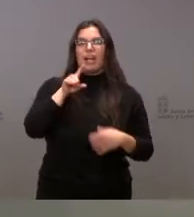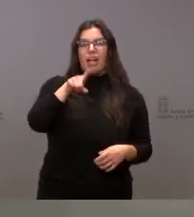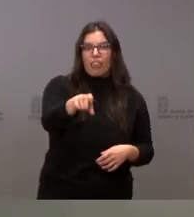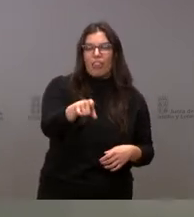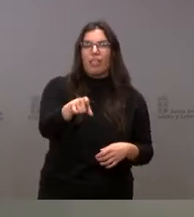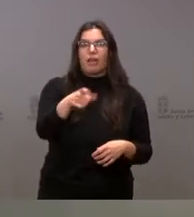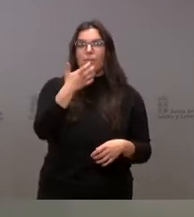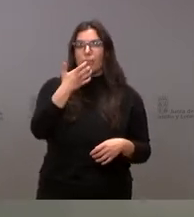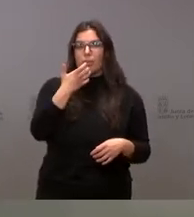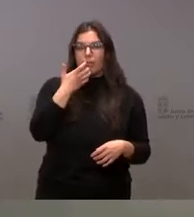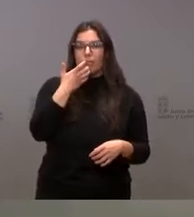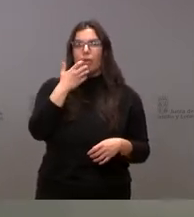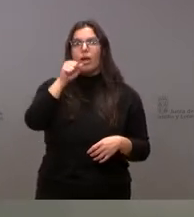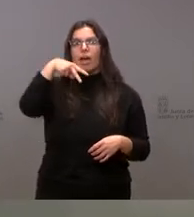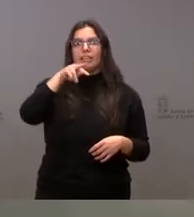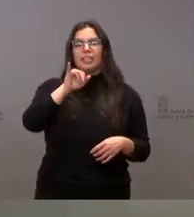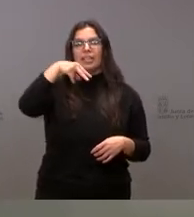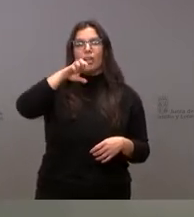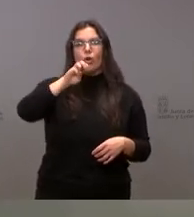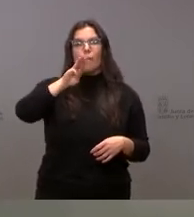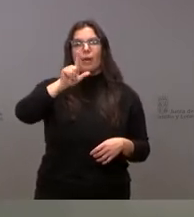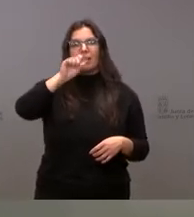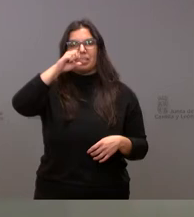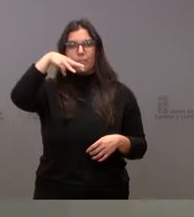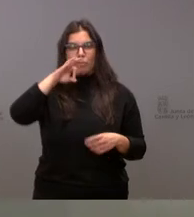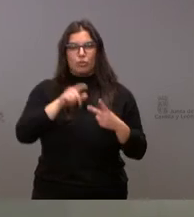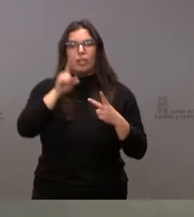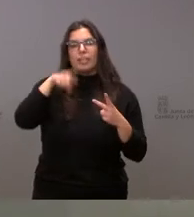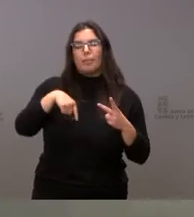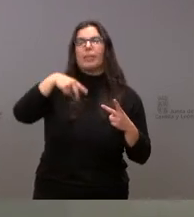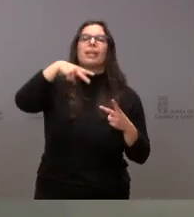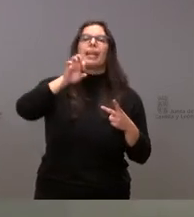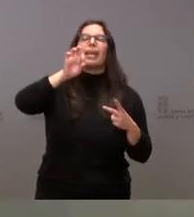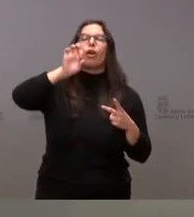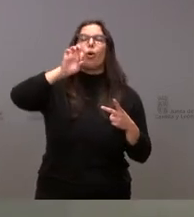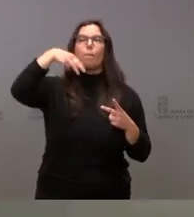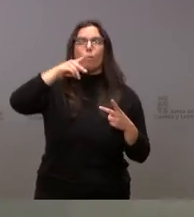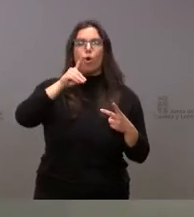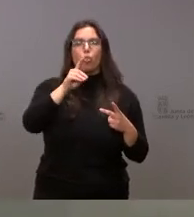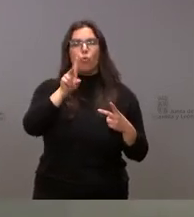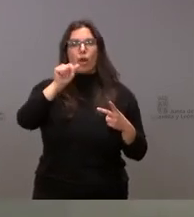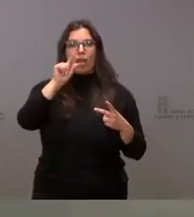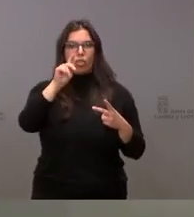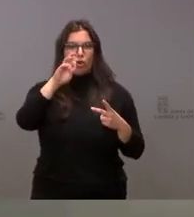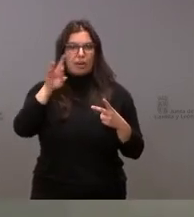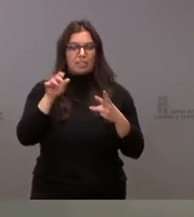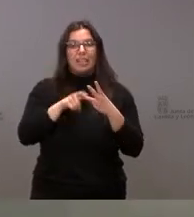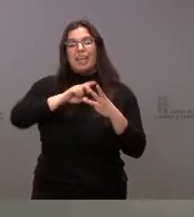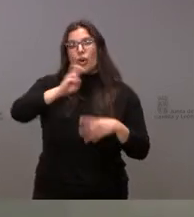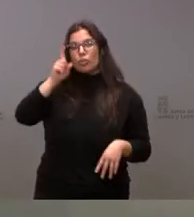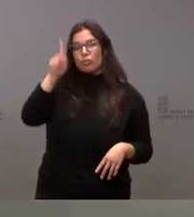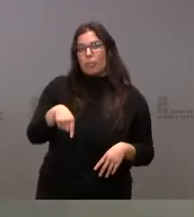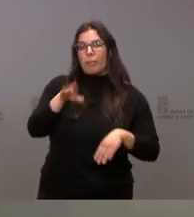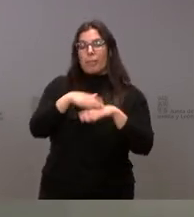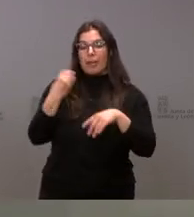como antineoplásicos e inmunomoduladores y aquellos vinculados para evitar el rechazo de los